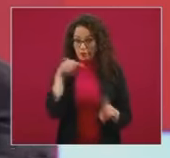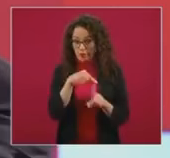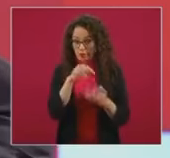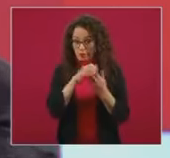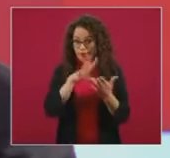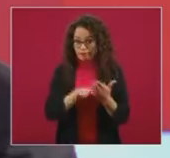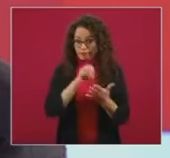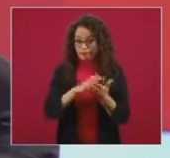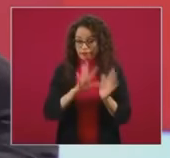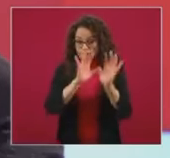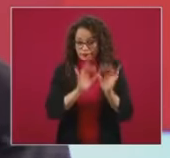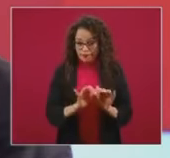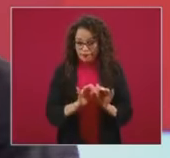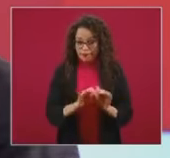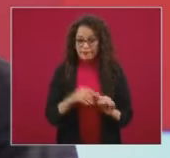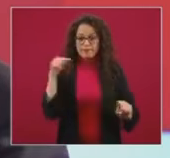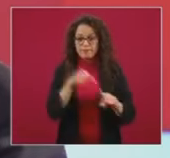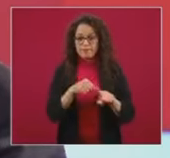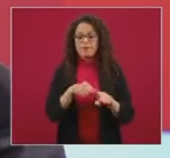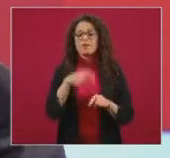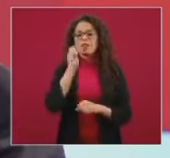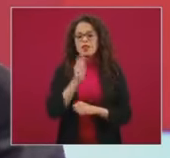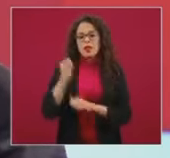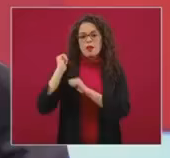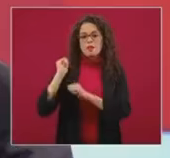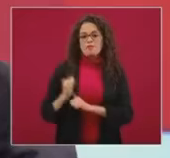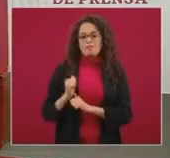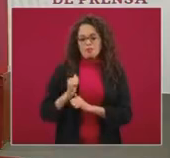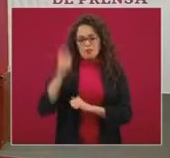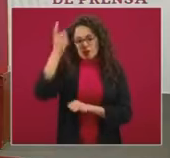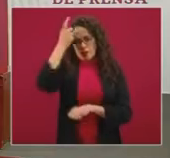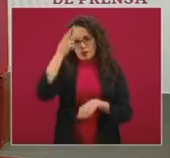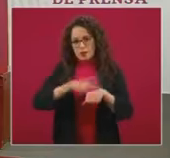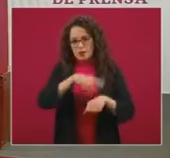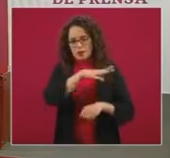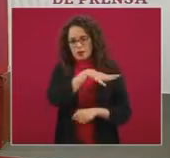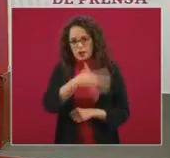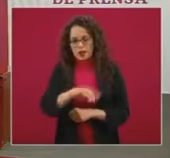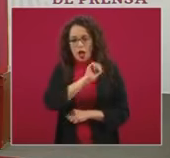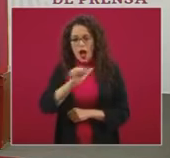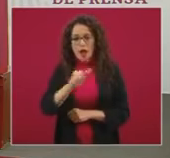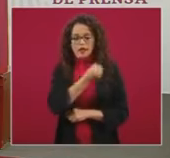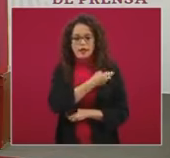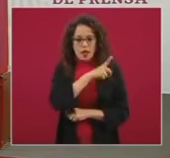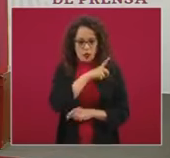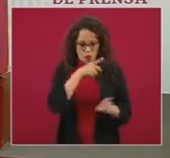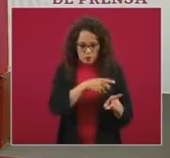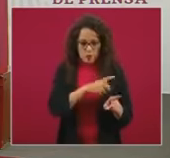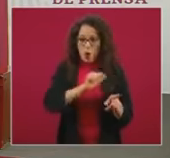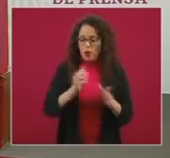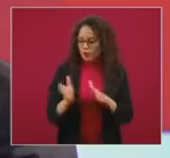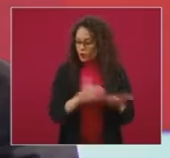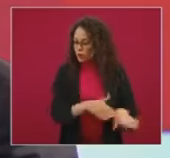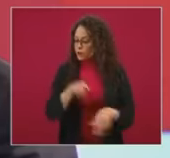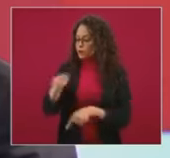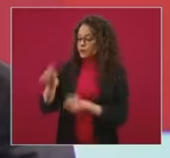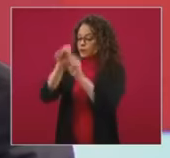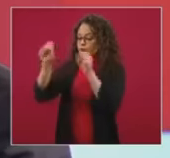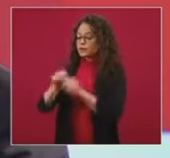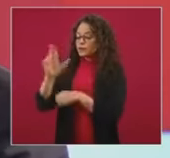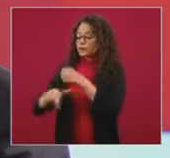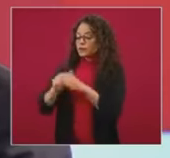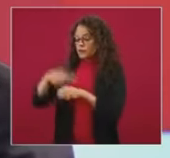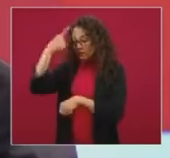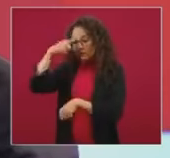y está bajo la tutela de una Dirección General de Información en Salud. Y por el otro lado, existe un Sistema Nacional de Vigilancia